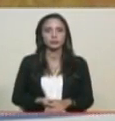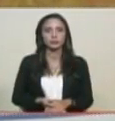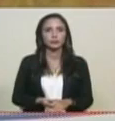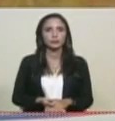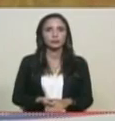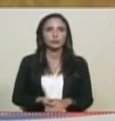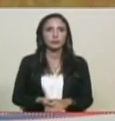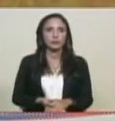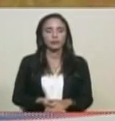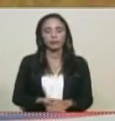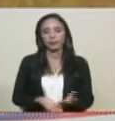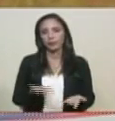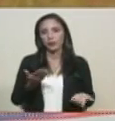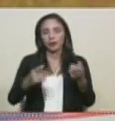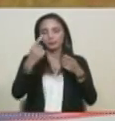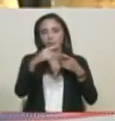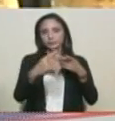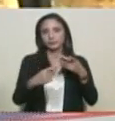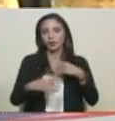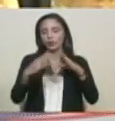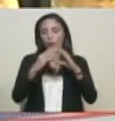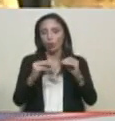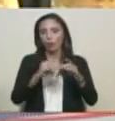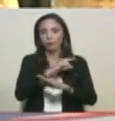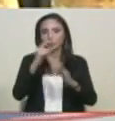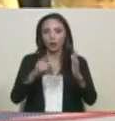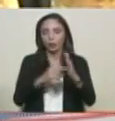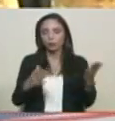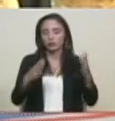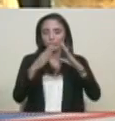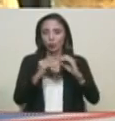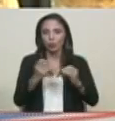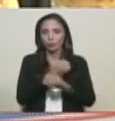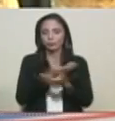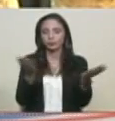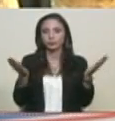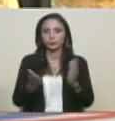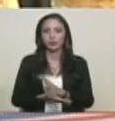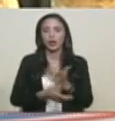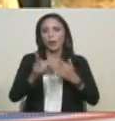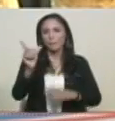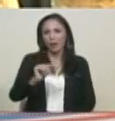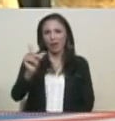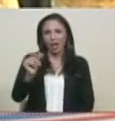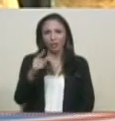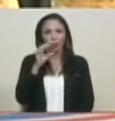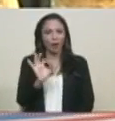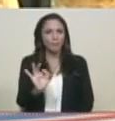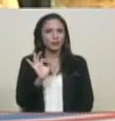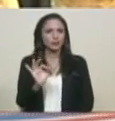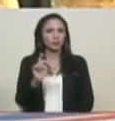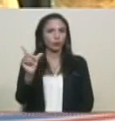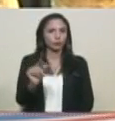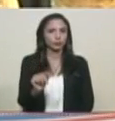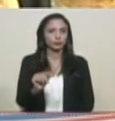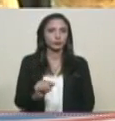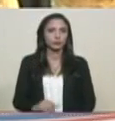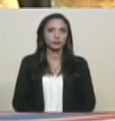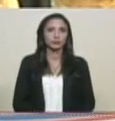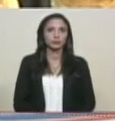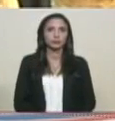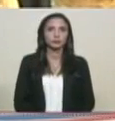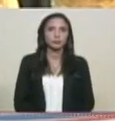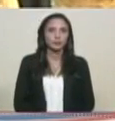salud, todas las exenciones. Pero vamos a un cobro más específico y ampliado